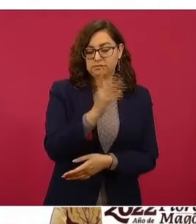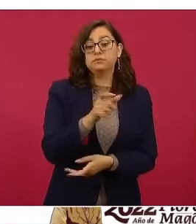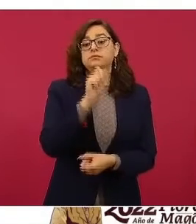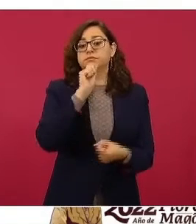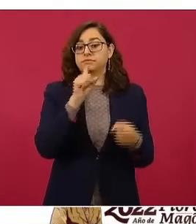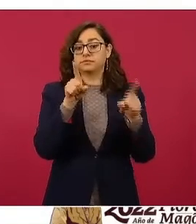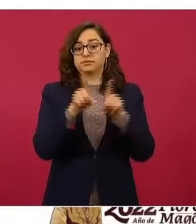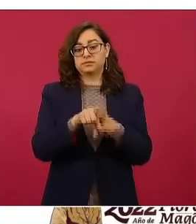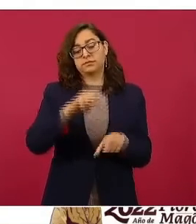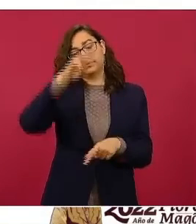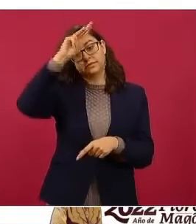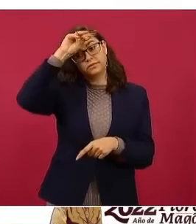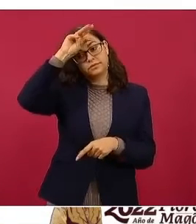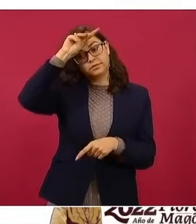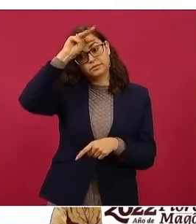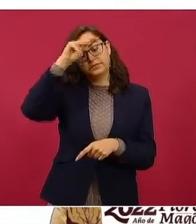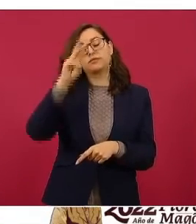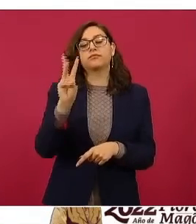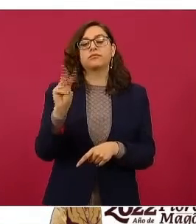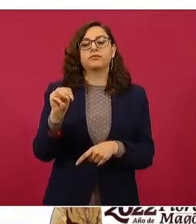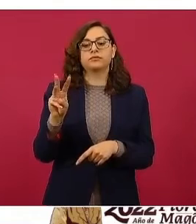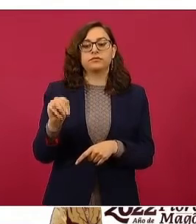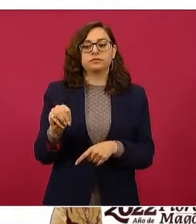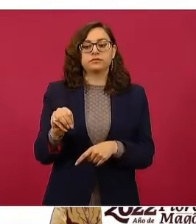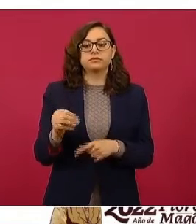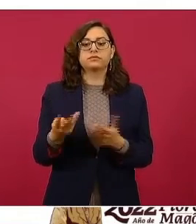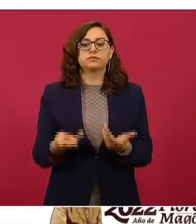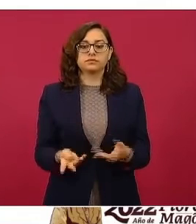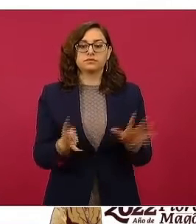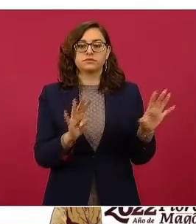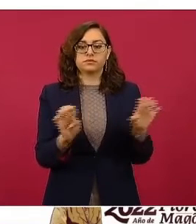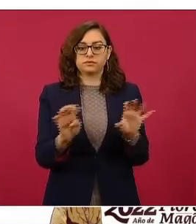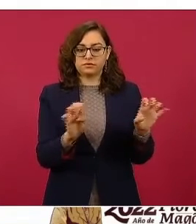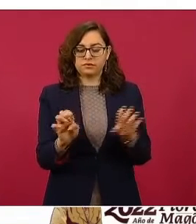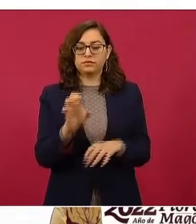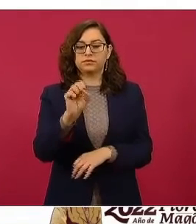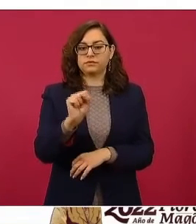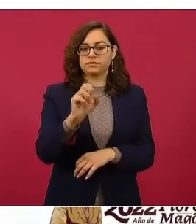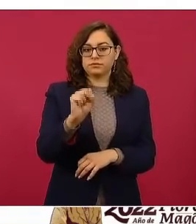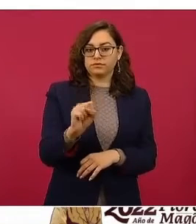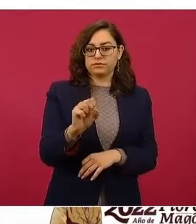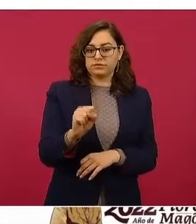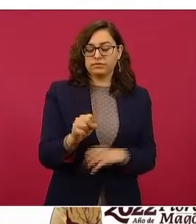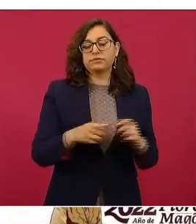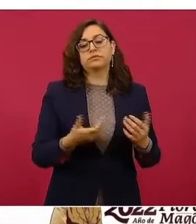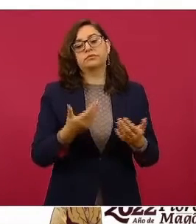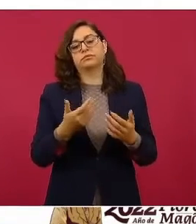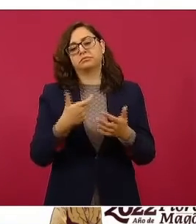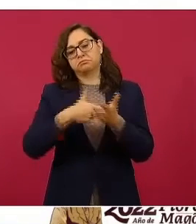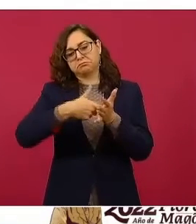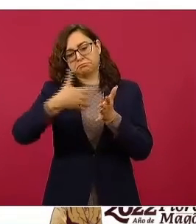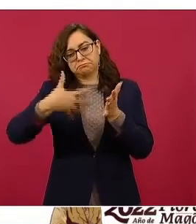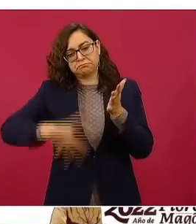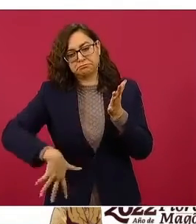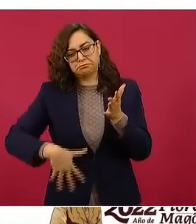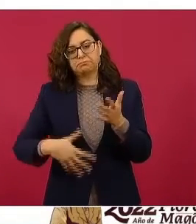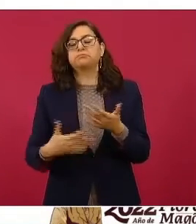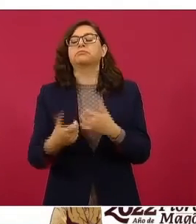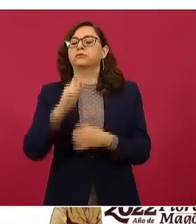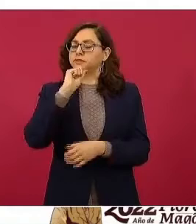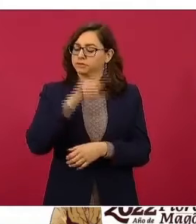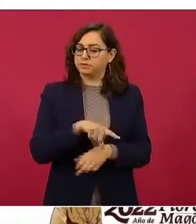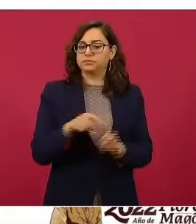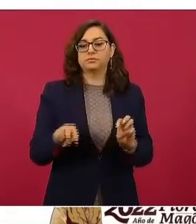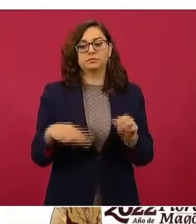en Monterrey, Nuevo León, Walmart, 960 pesos con 10 centavos. Mientras que la más económica, otra vez,